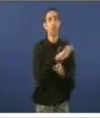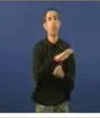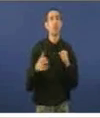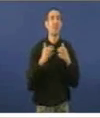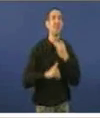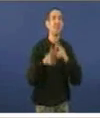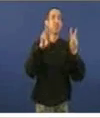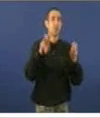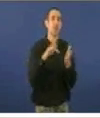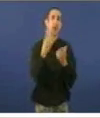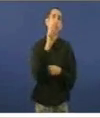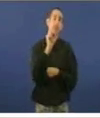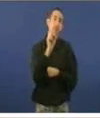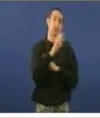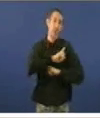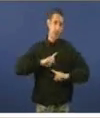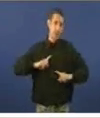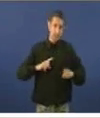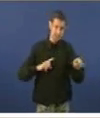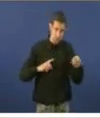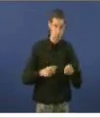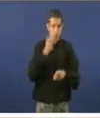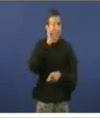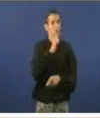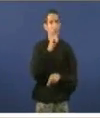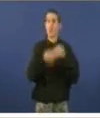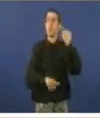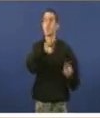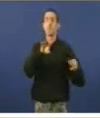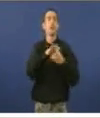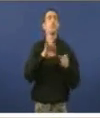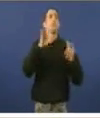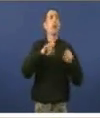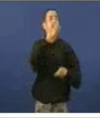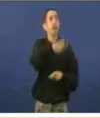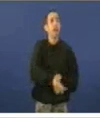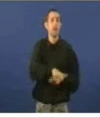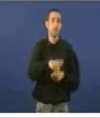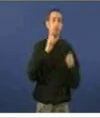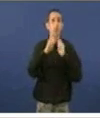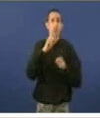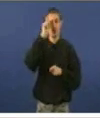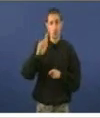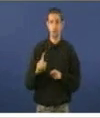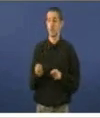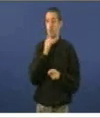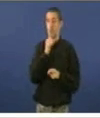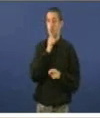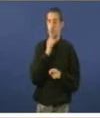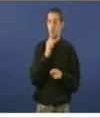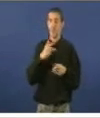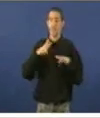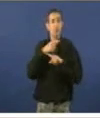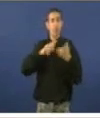eleccións que, dende logo, ainda non conhezo, e, en todo caso, que a quen lle corresponde aprobarlo, a quen lle corresponde controlarlo, en ningún caso é a Xunta